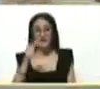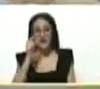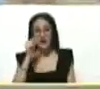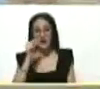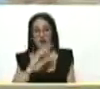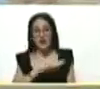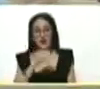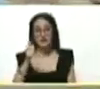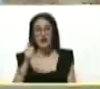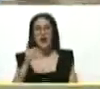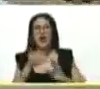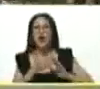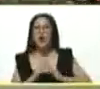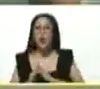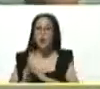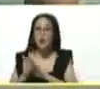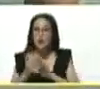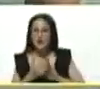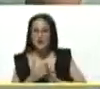jefas de comunidad.